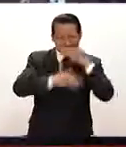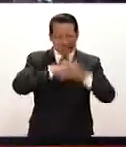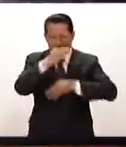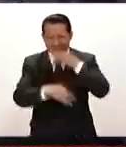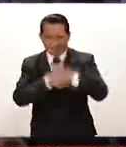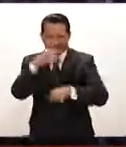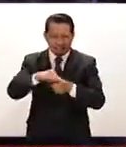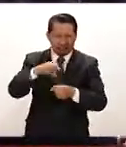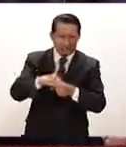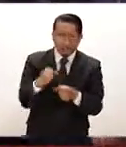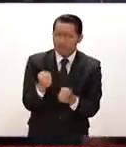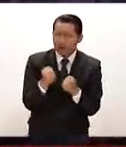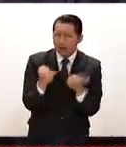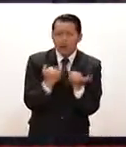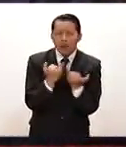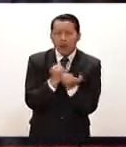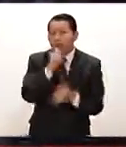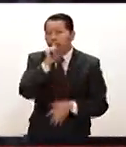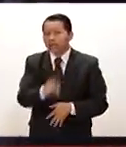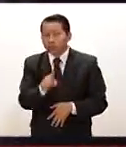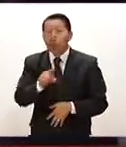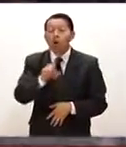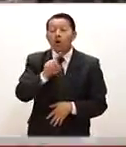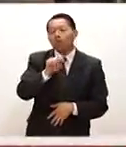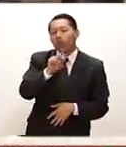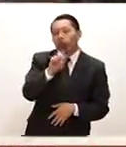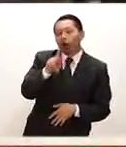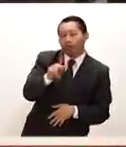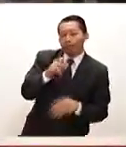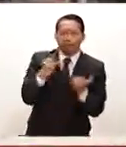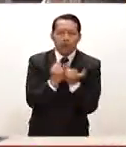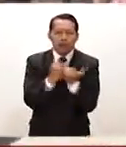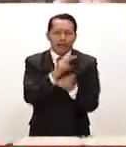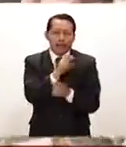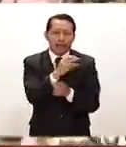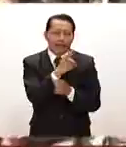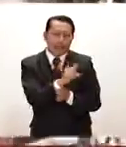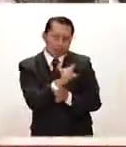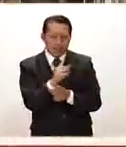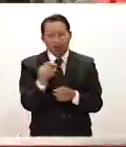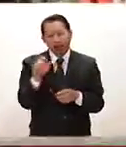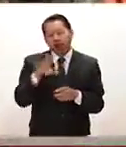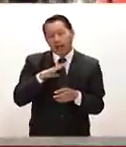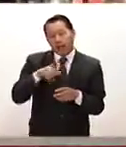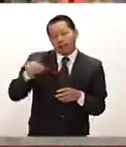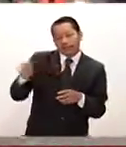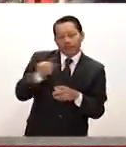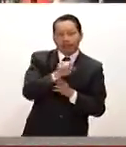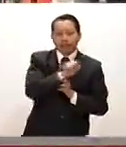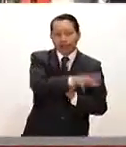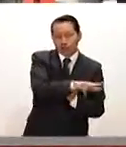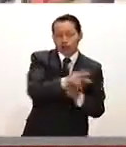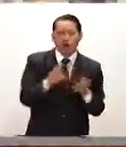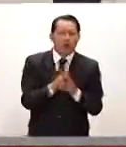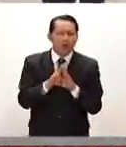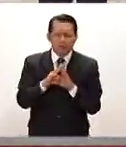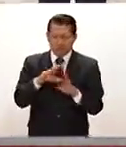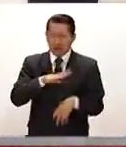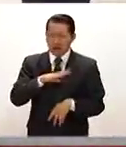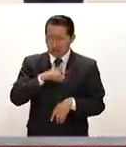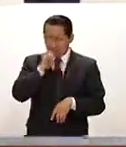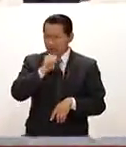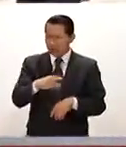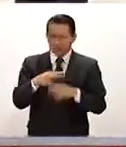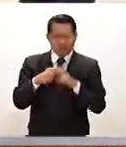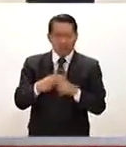intensas. Tanto Trump como Hillary Clinton, el primero de 70 años y la segunda de 68, han estado en campaña durante los últimos